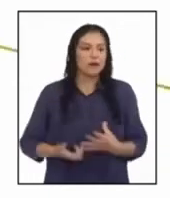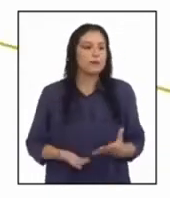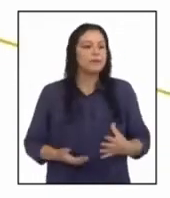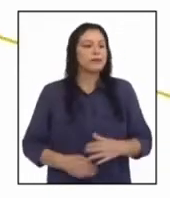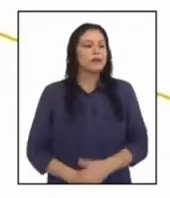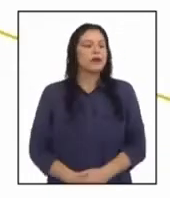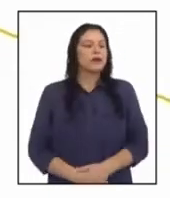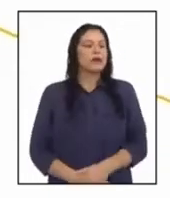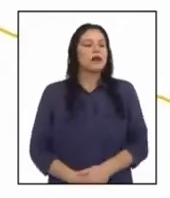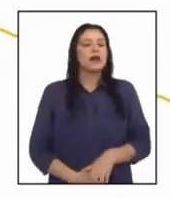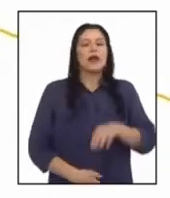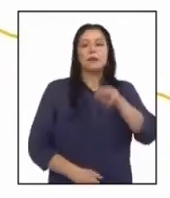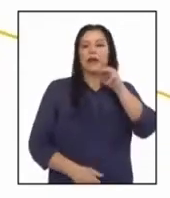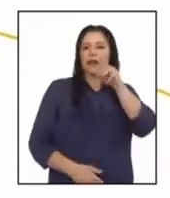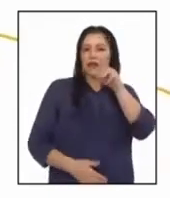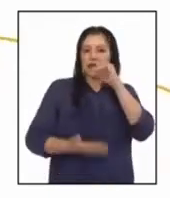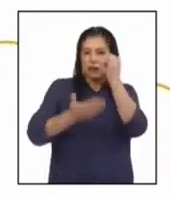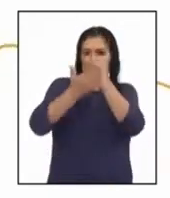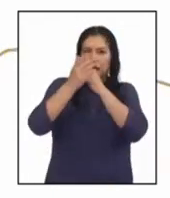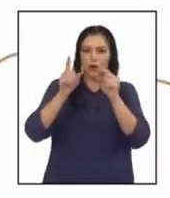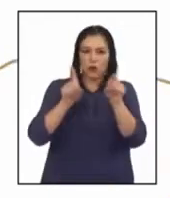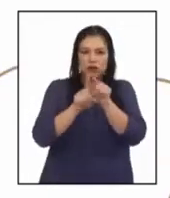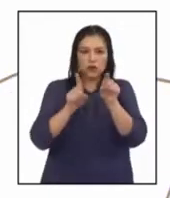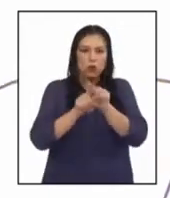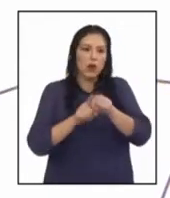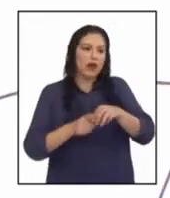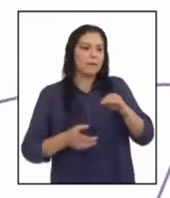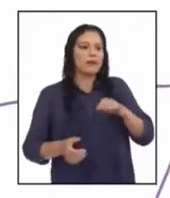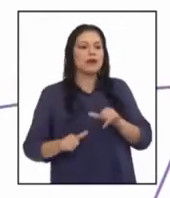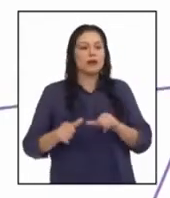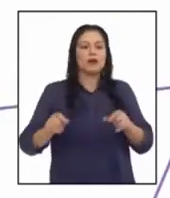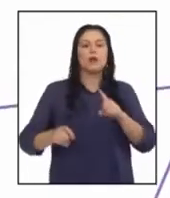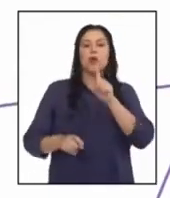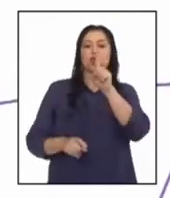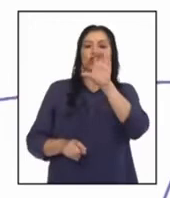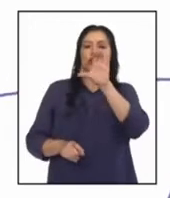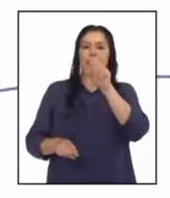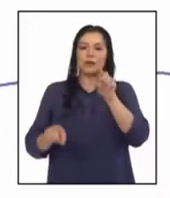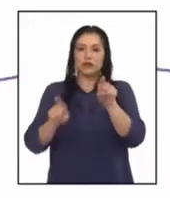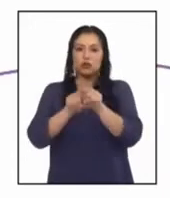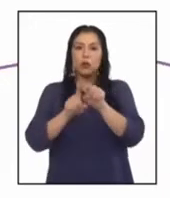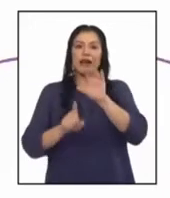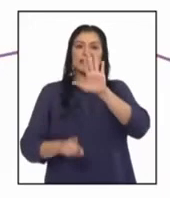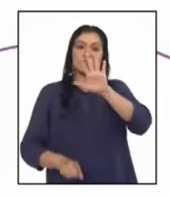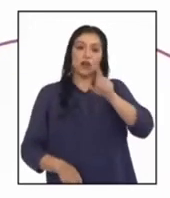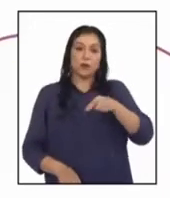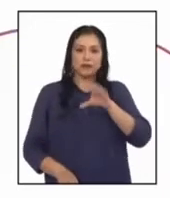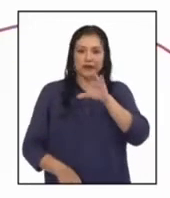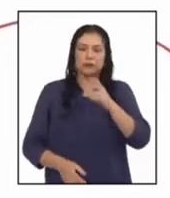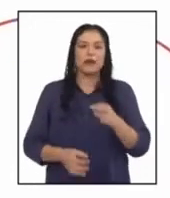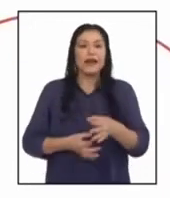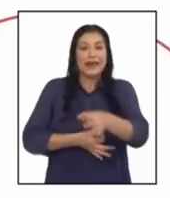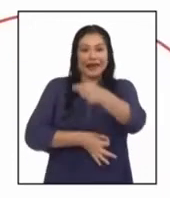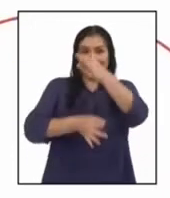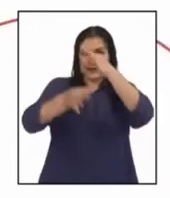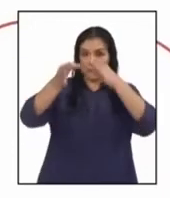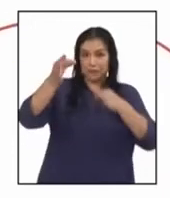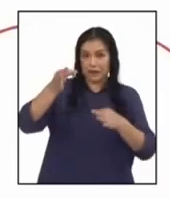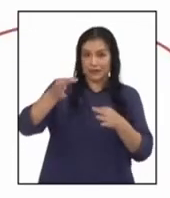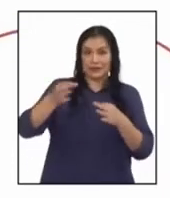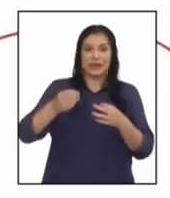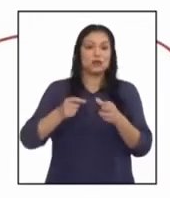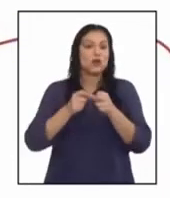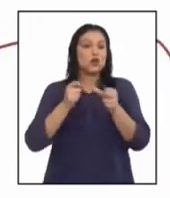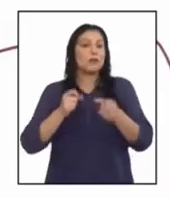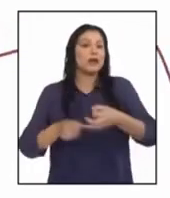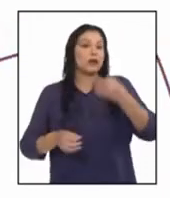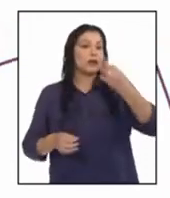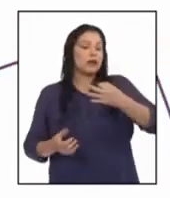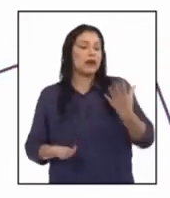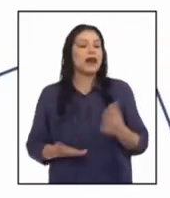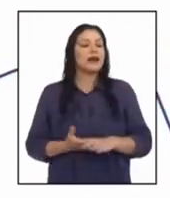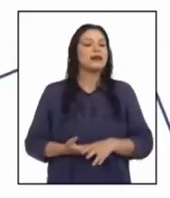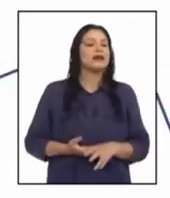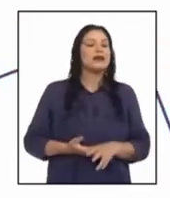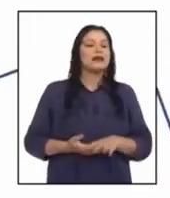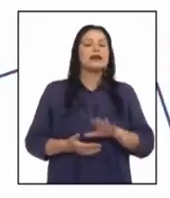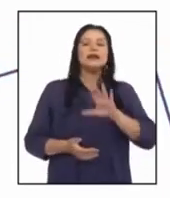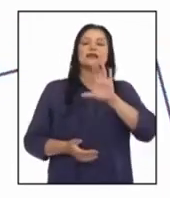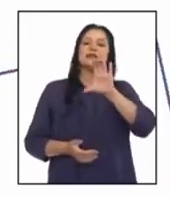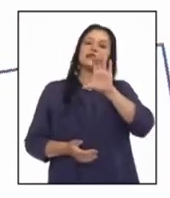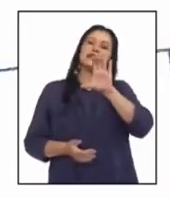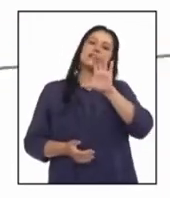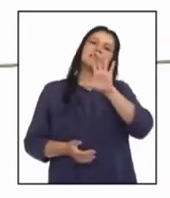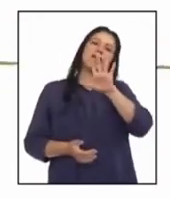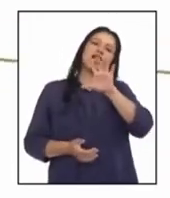en el plano es a la medida real, como un centímetro es a 5 mil centímetros. Reemplazando la medida real y 5 mil centímetros por su